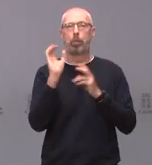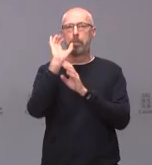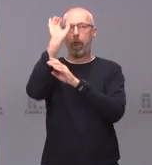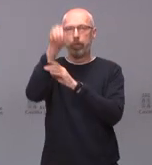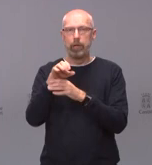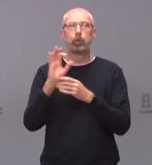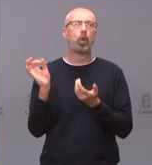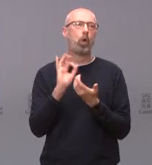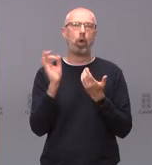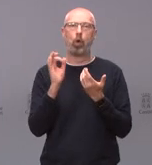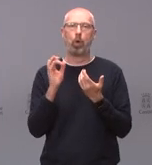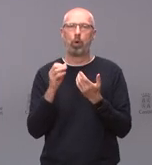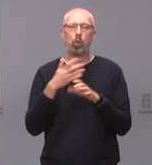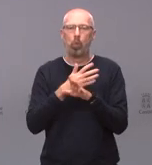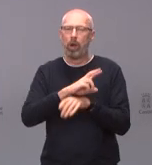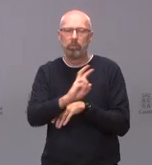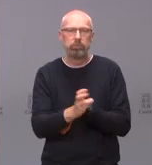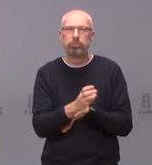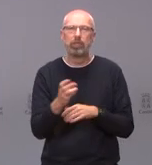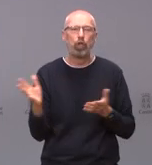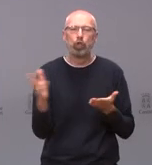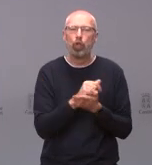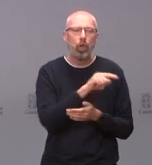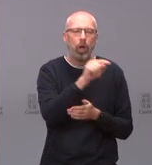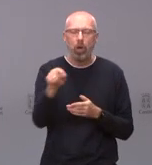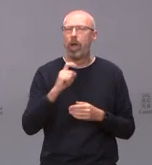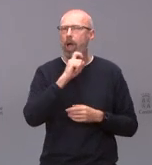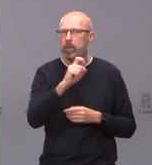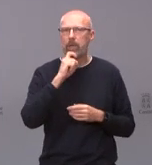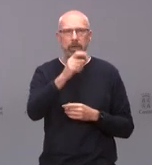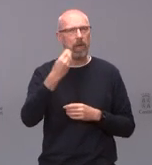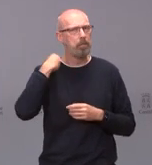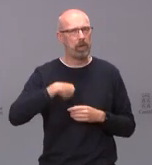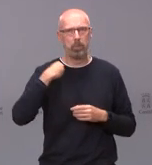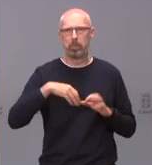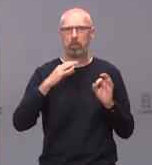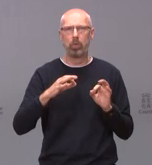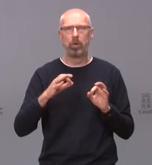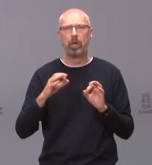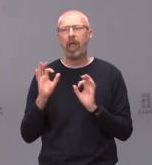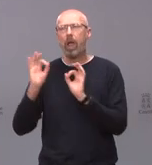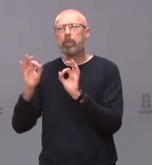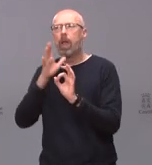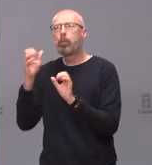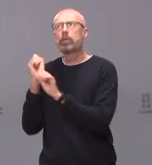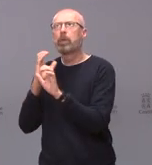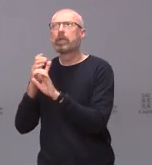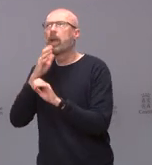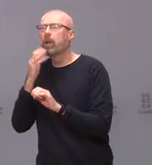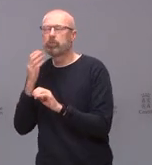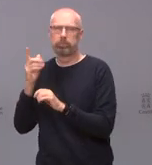no tenemos especial predisposición con ninguna cosa queremos evitar